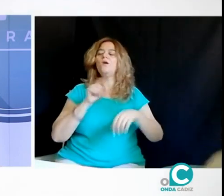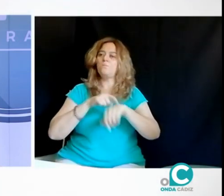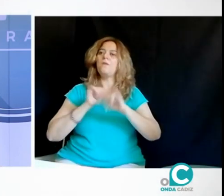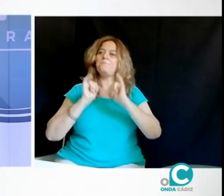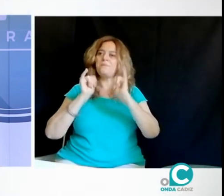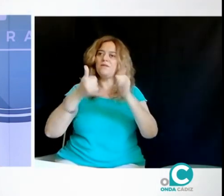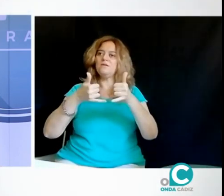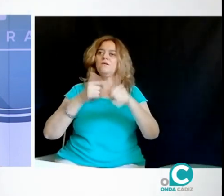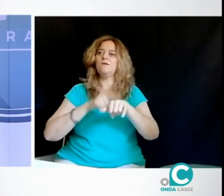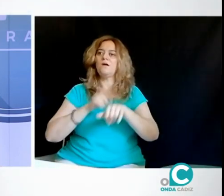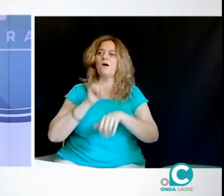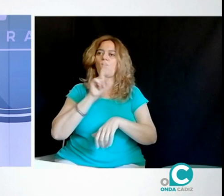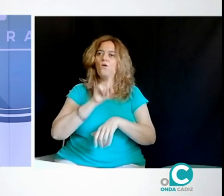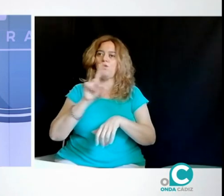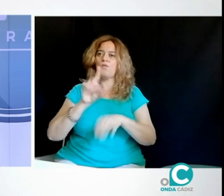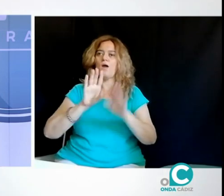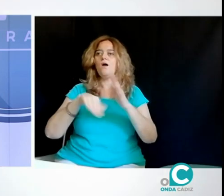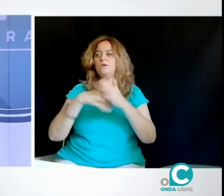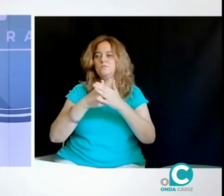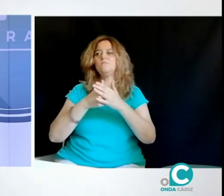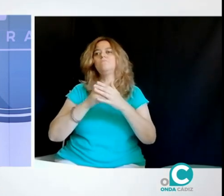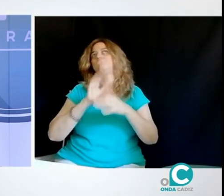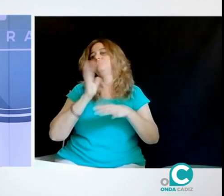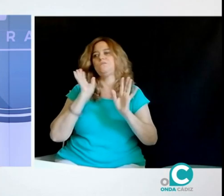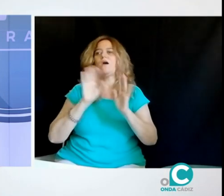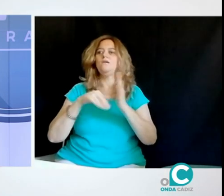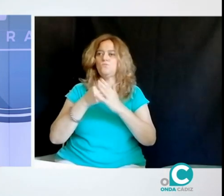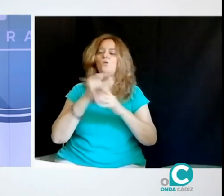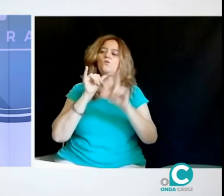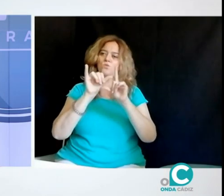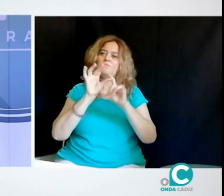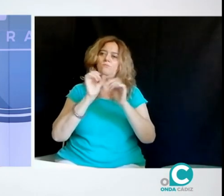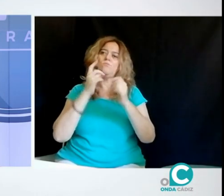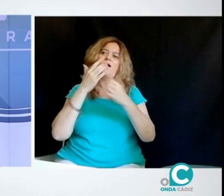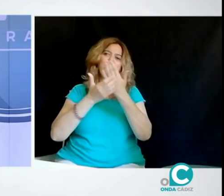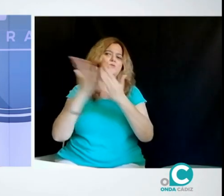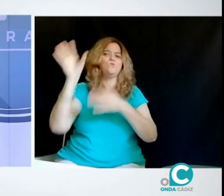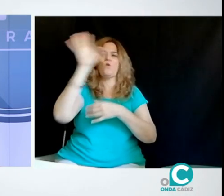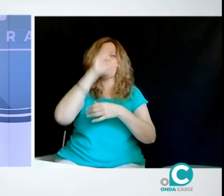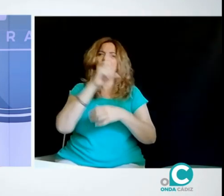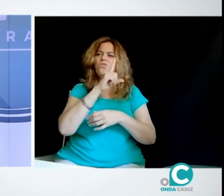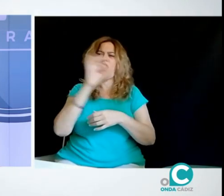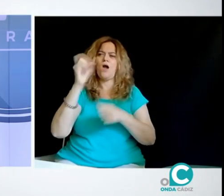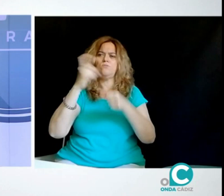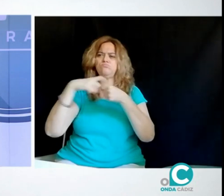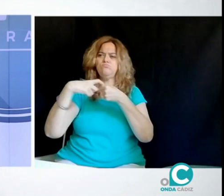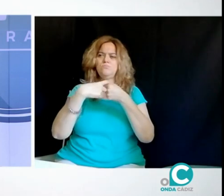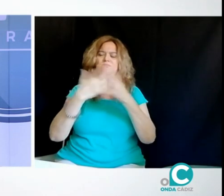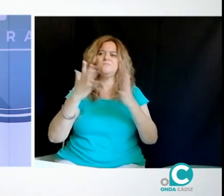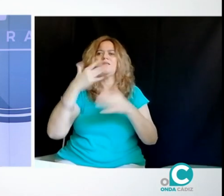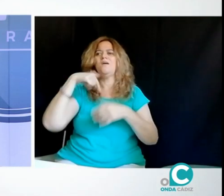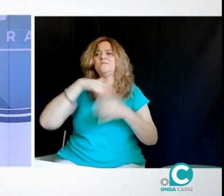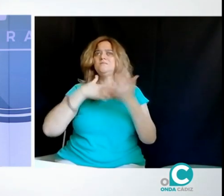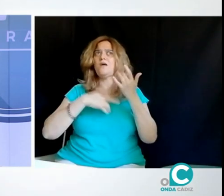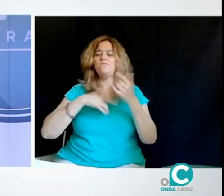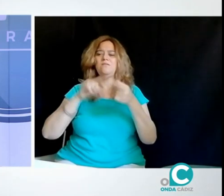Sí, sí, así es. Empieza a las 11 y, bueno, ahora mismo no sé la hora de finalización, pero,